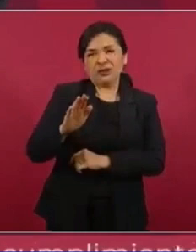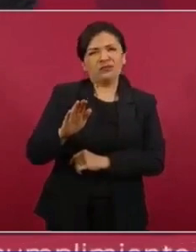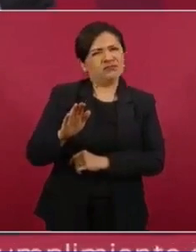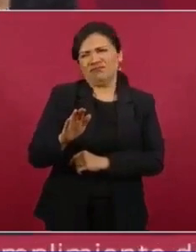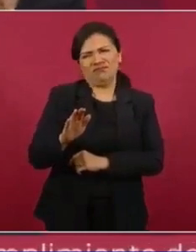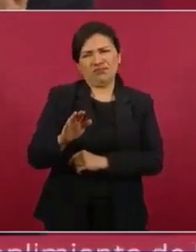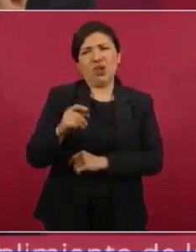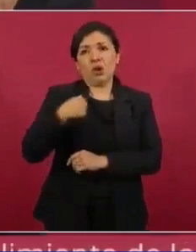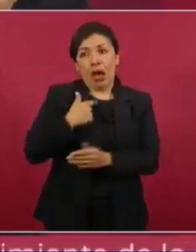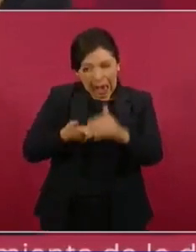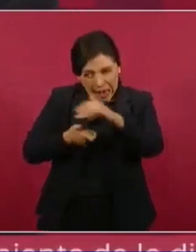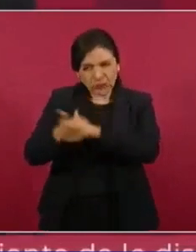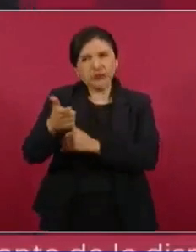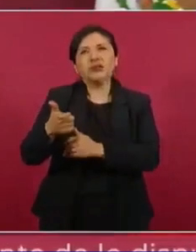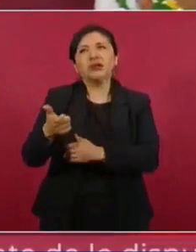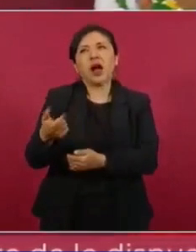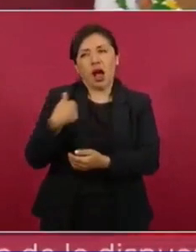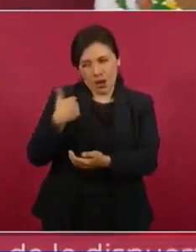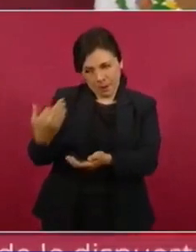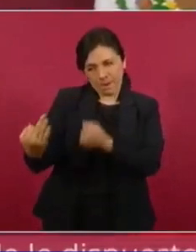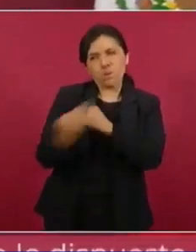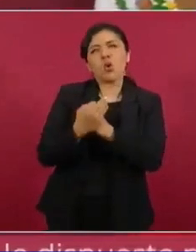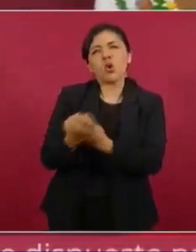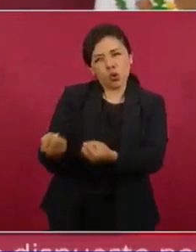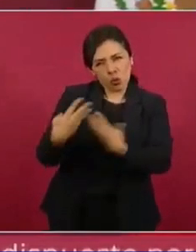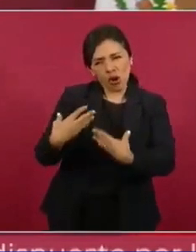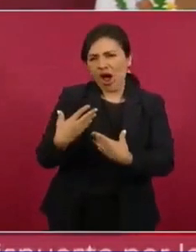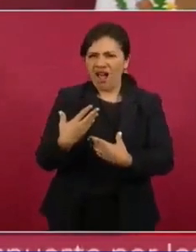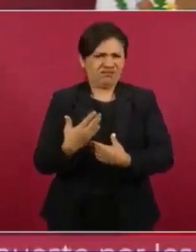no compramos a nadie.